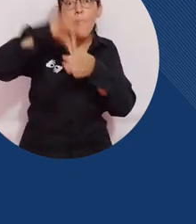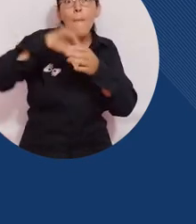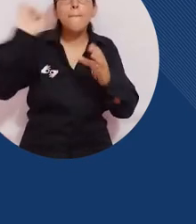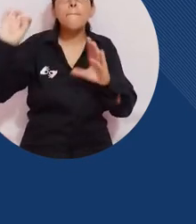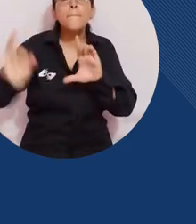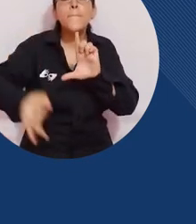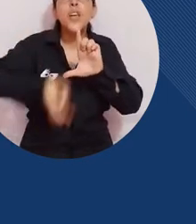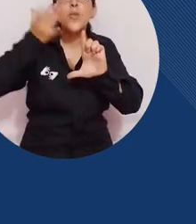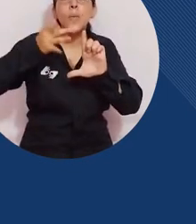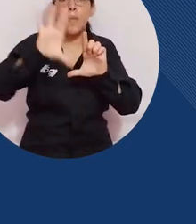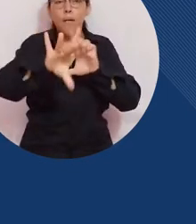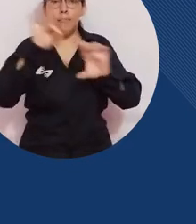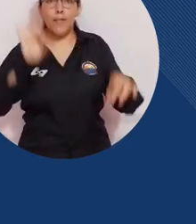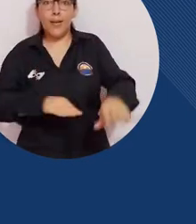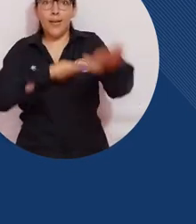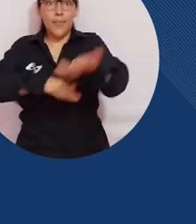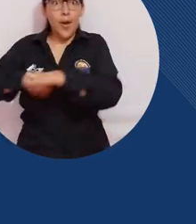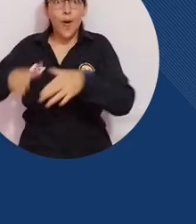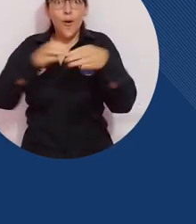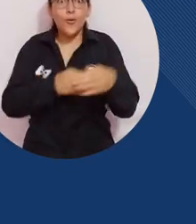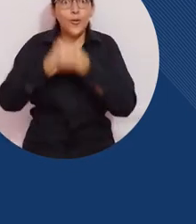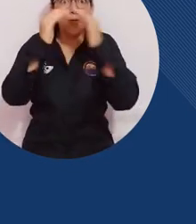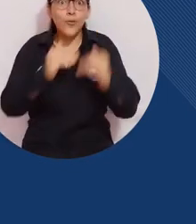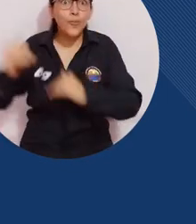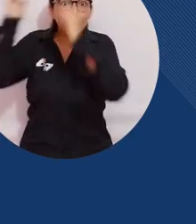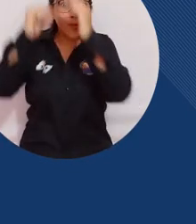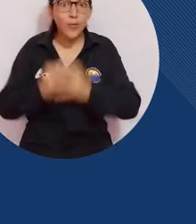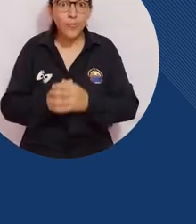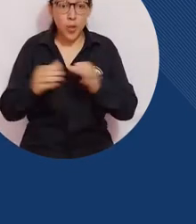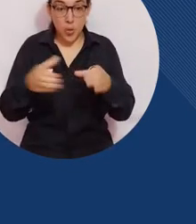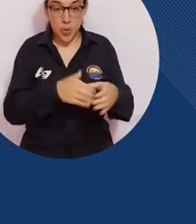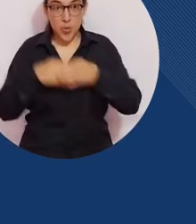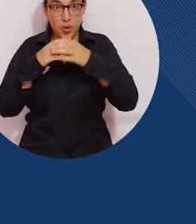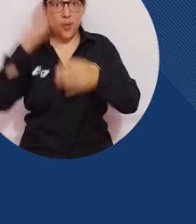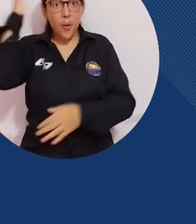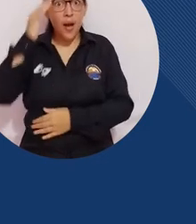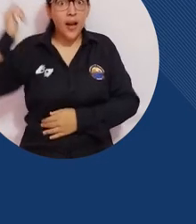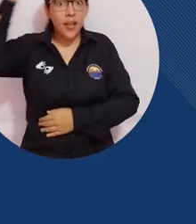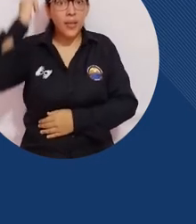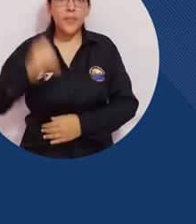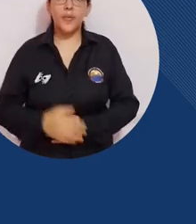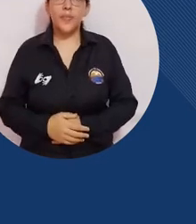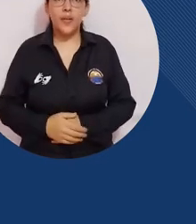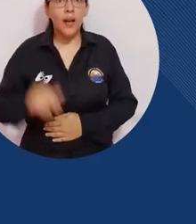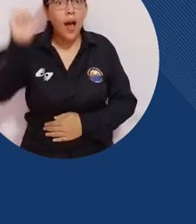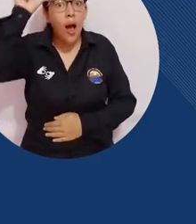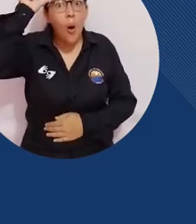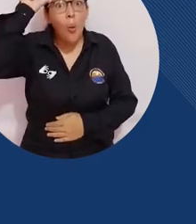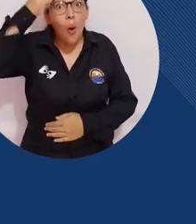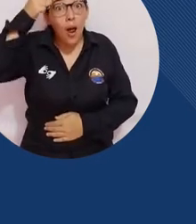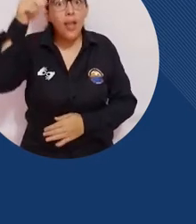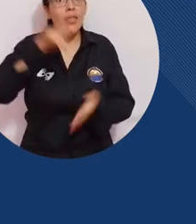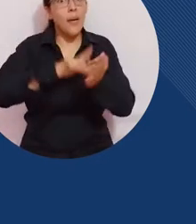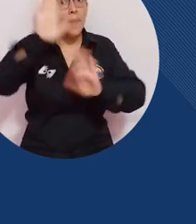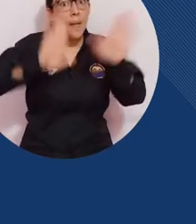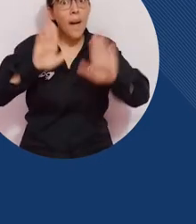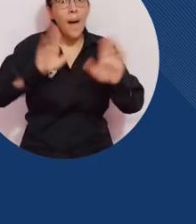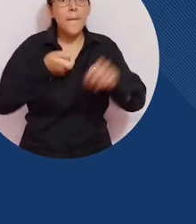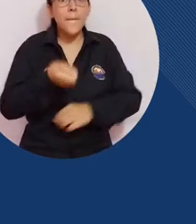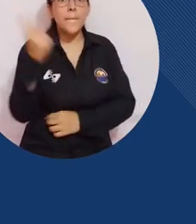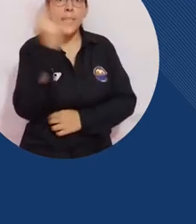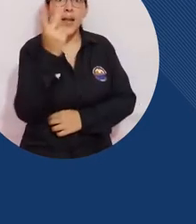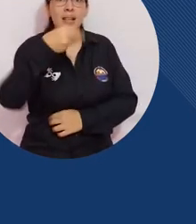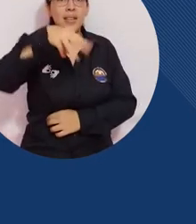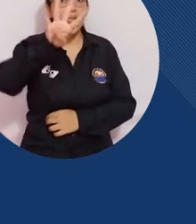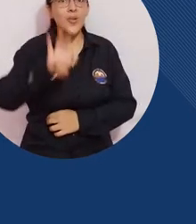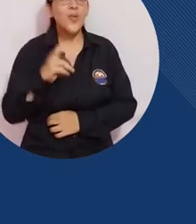votación virtual para la elección de representantes ante el consejo superior y consejo académico recuerda participa este